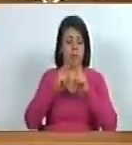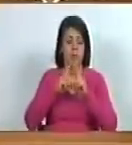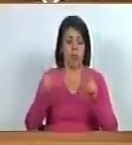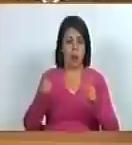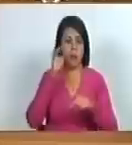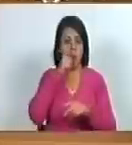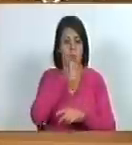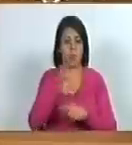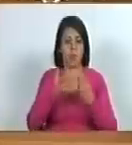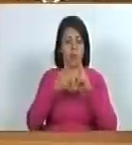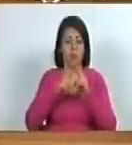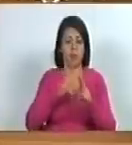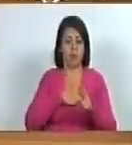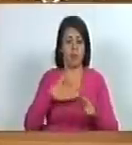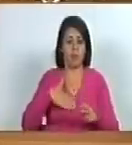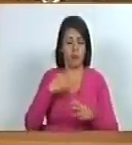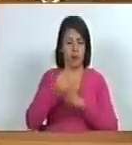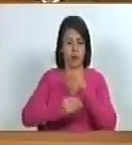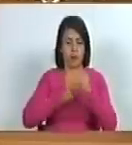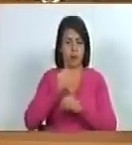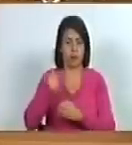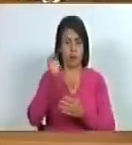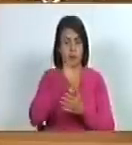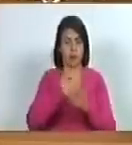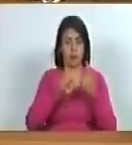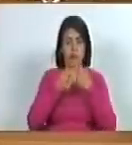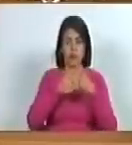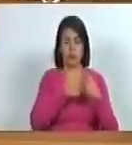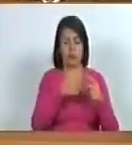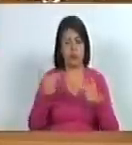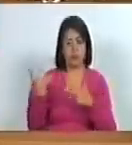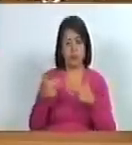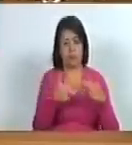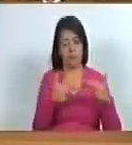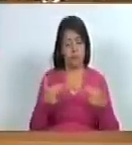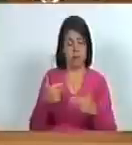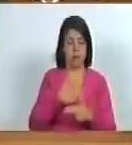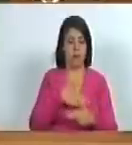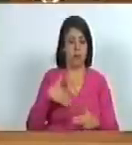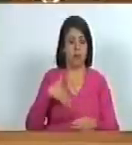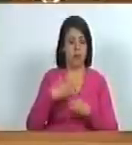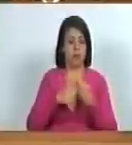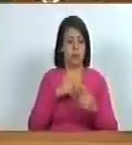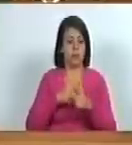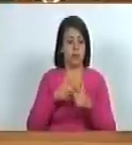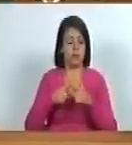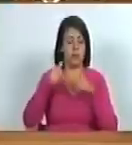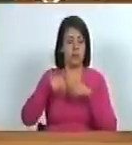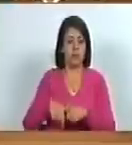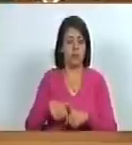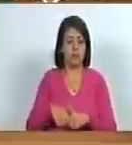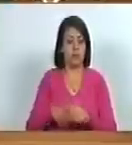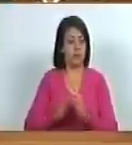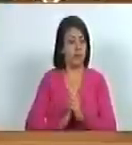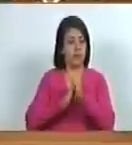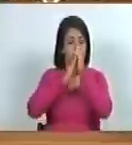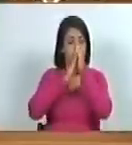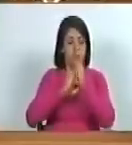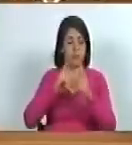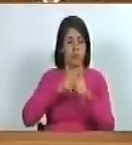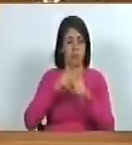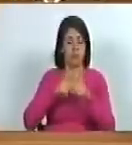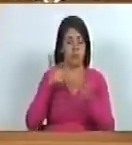un pueblo de paz que han querido dibujar afuera como un pueblo violento un pueblo que hoy nos llama el líder al